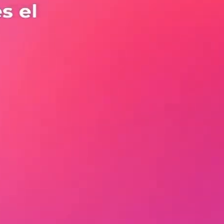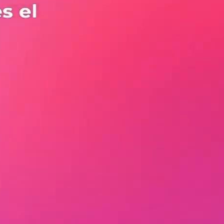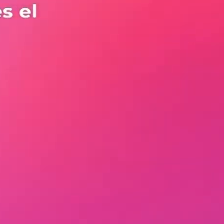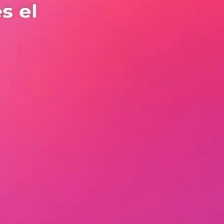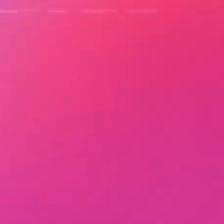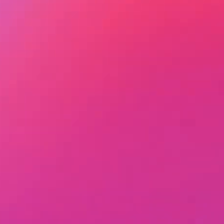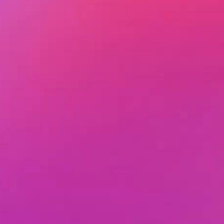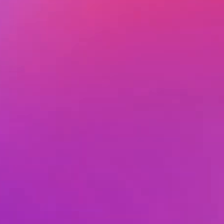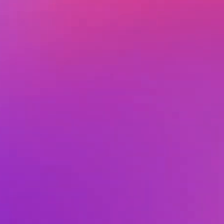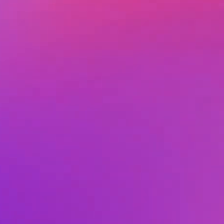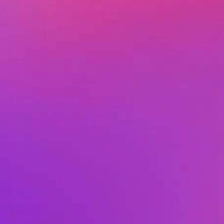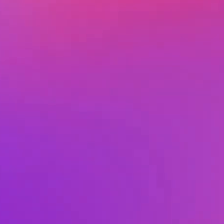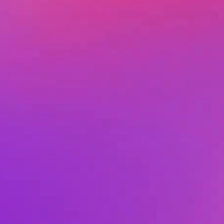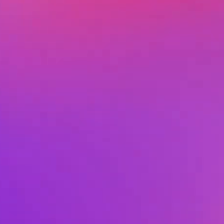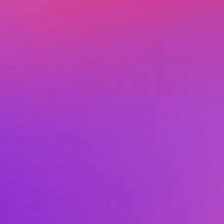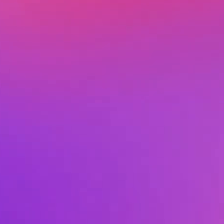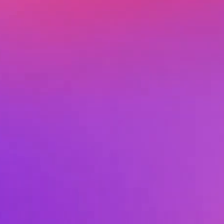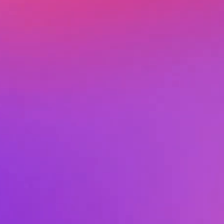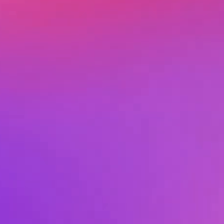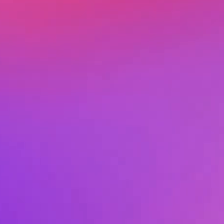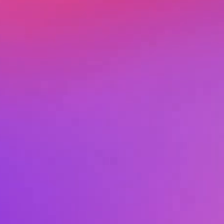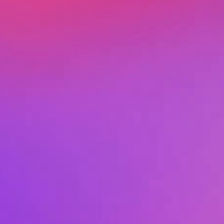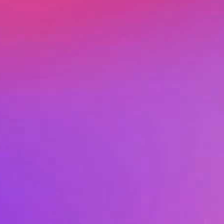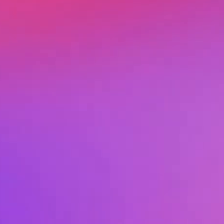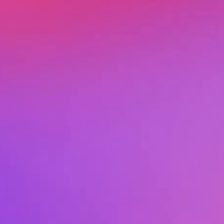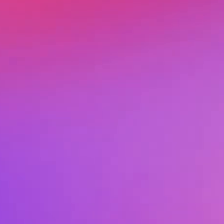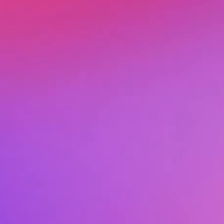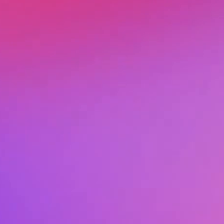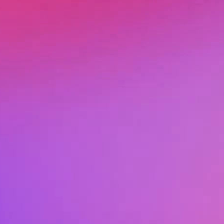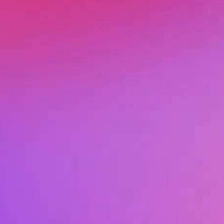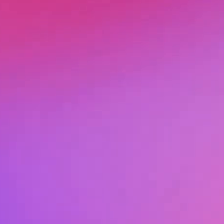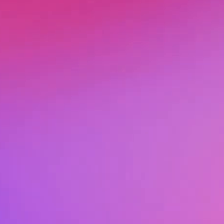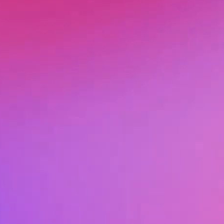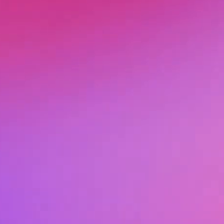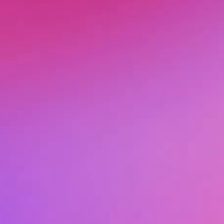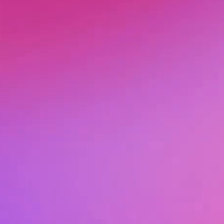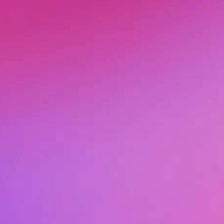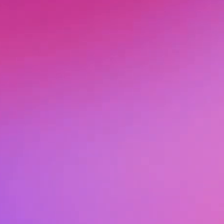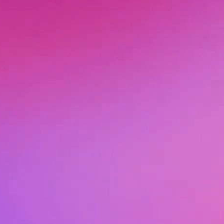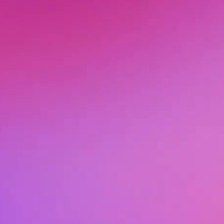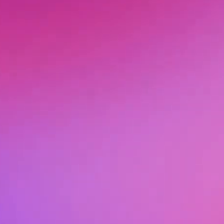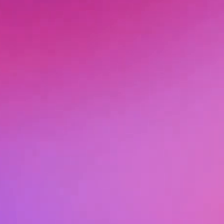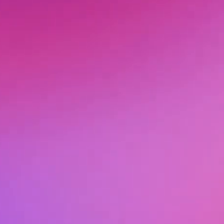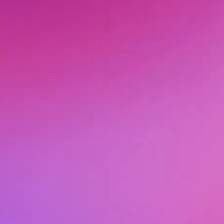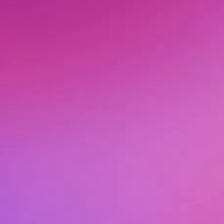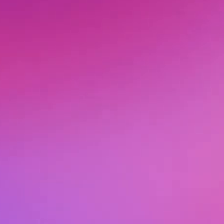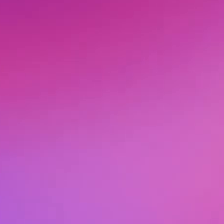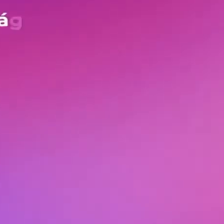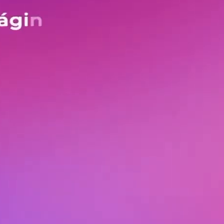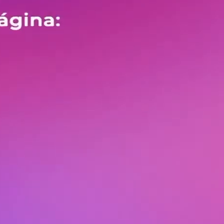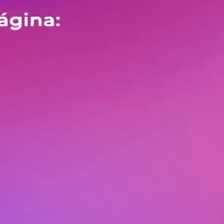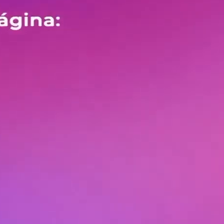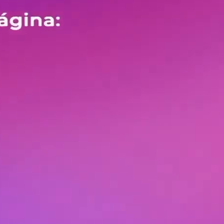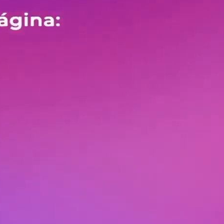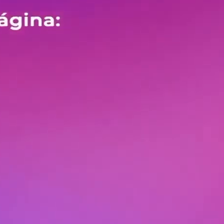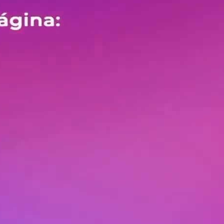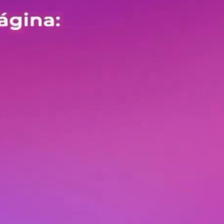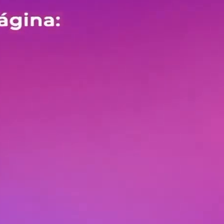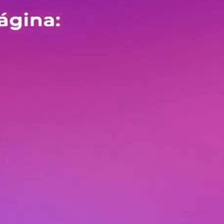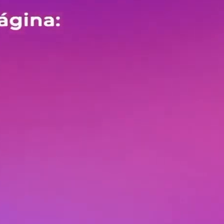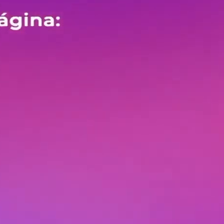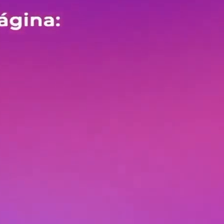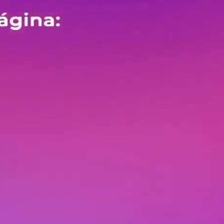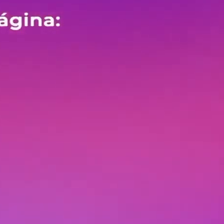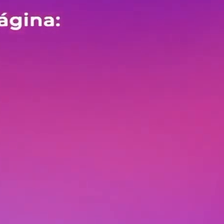-7123. Si requieres consultar los libros de texto en versión digital, recuerda que los puedes